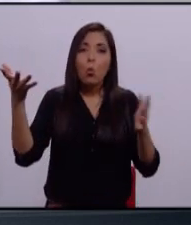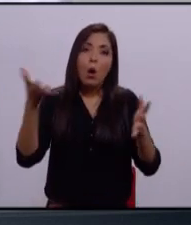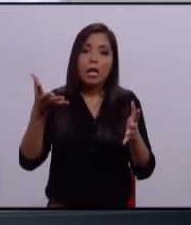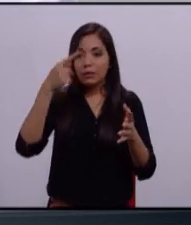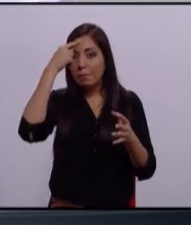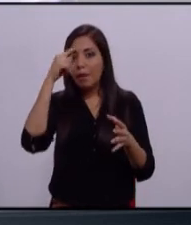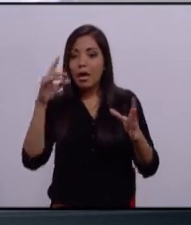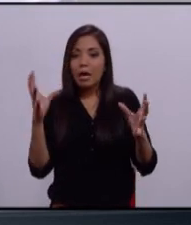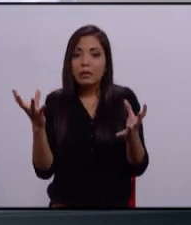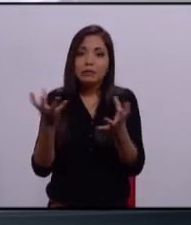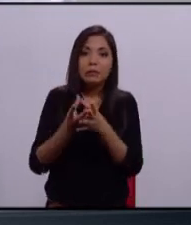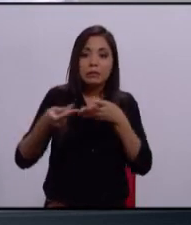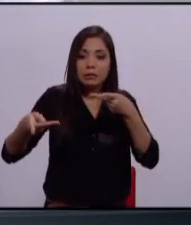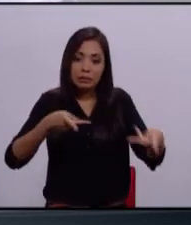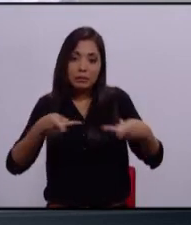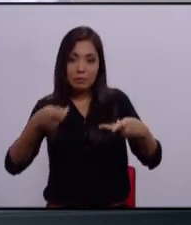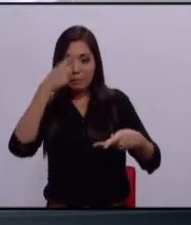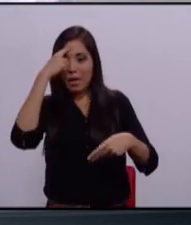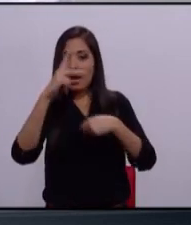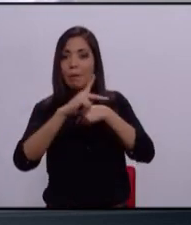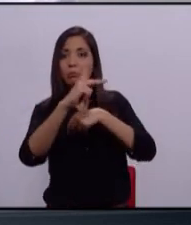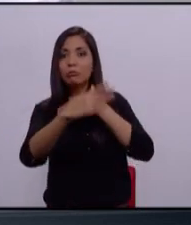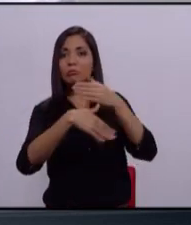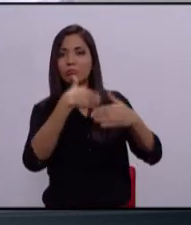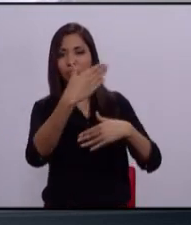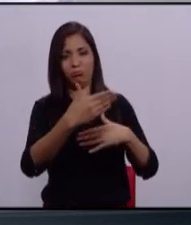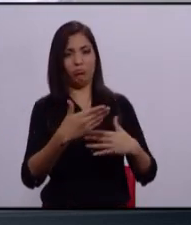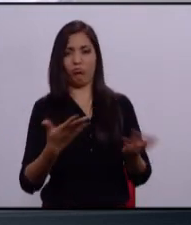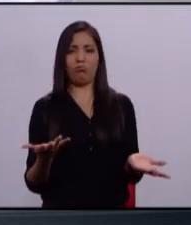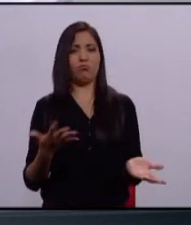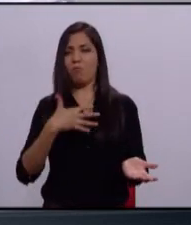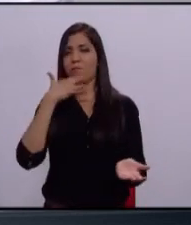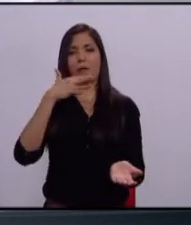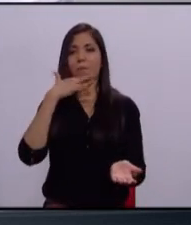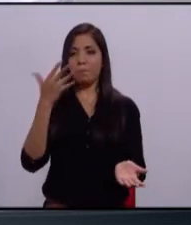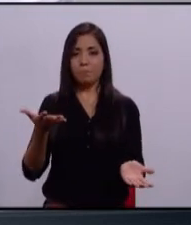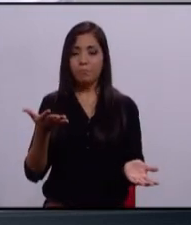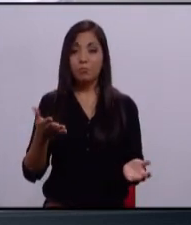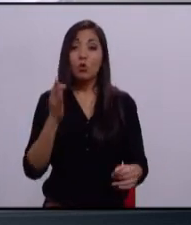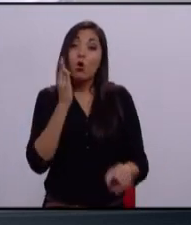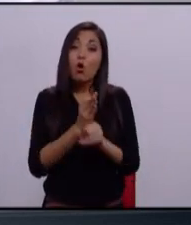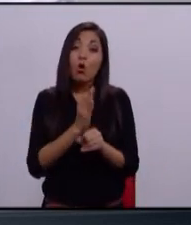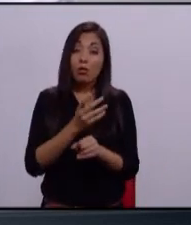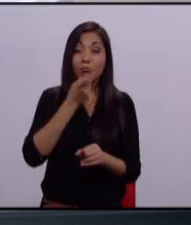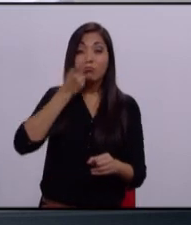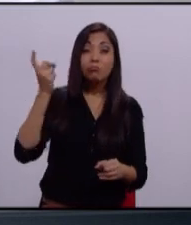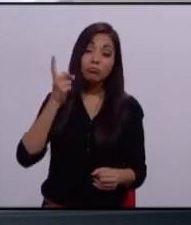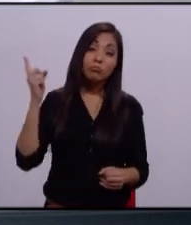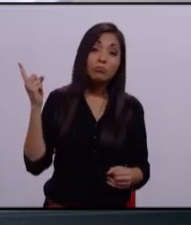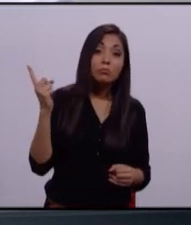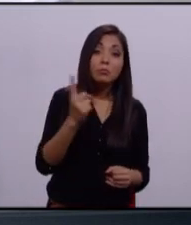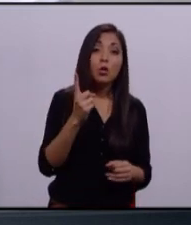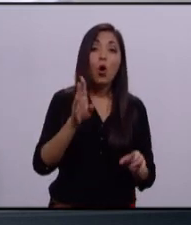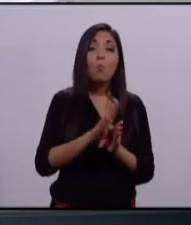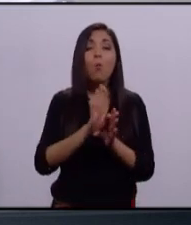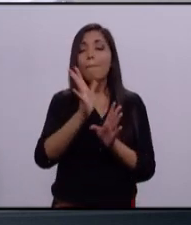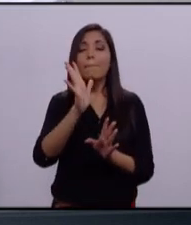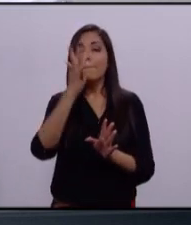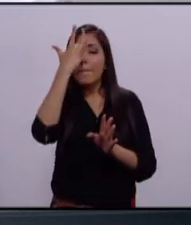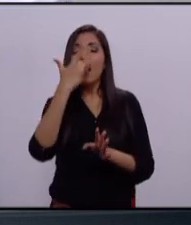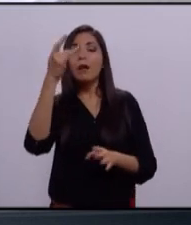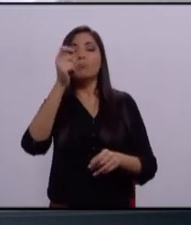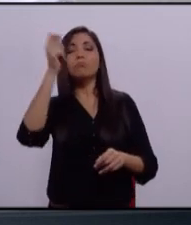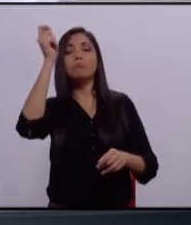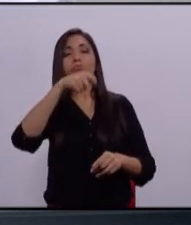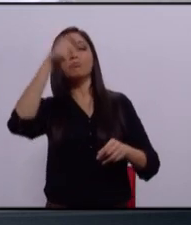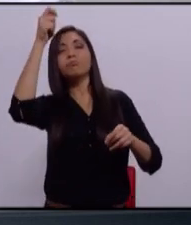electoral y territorial para este proceso. Y eso, eso no se vale. No vengas aquí a decir que traes una varita mágica y que